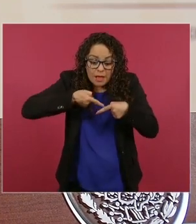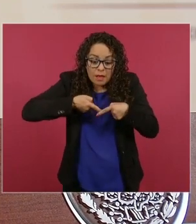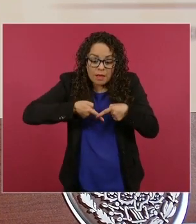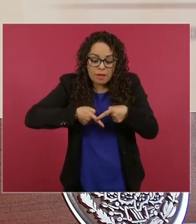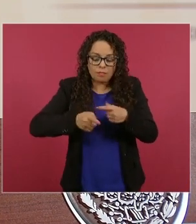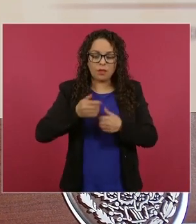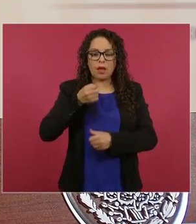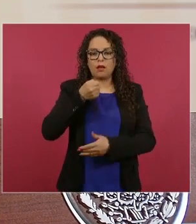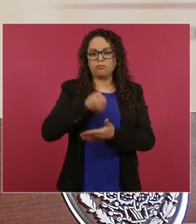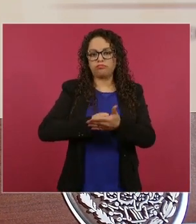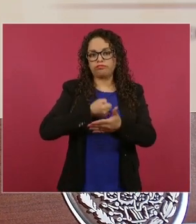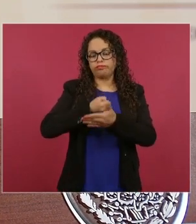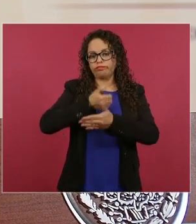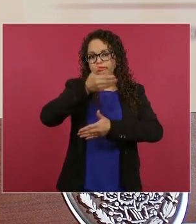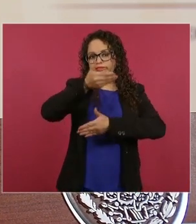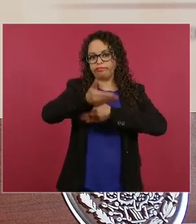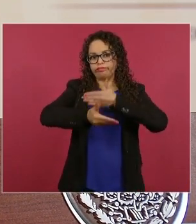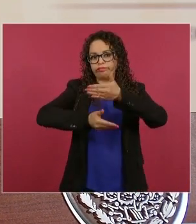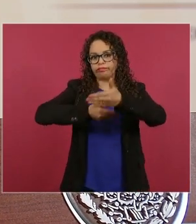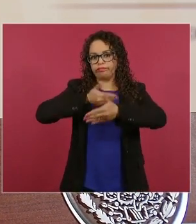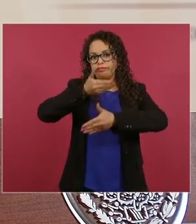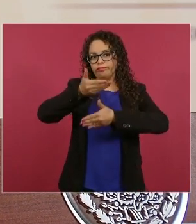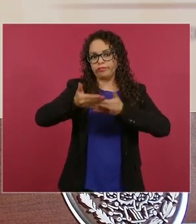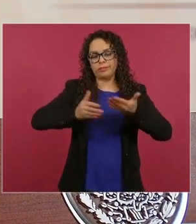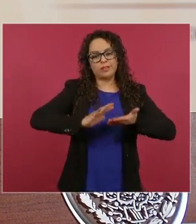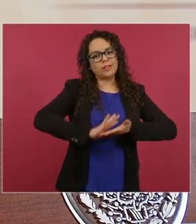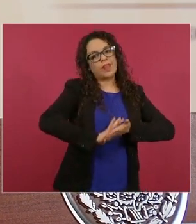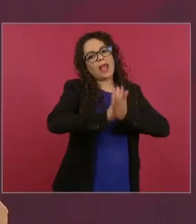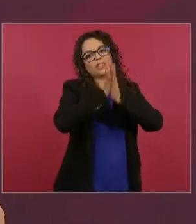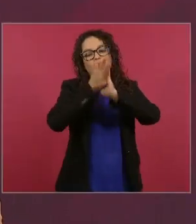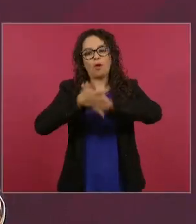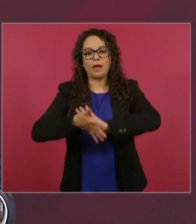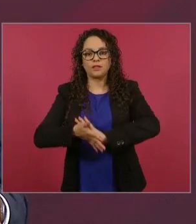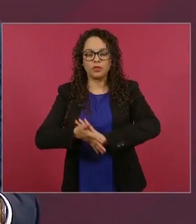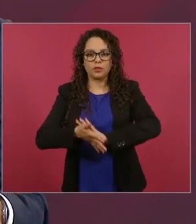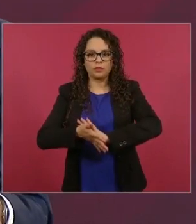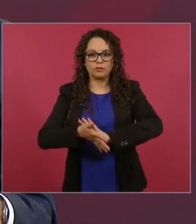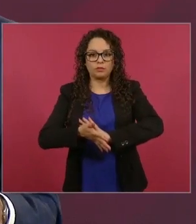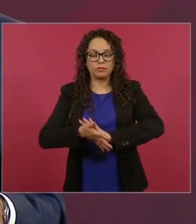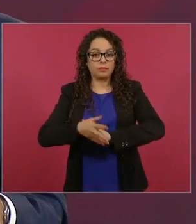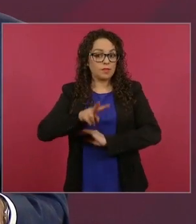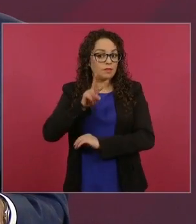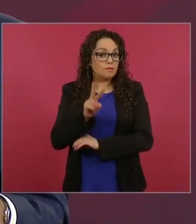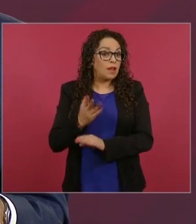porque no se atendía al pueblo,